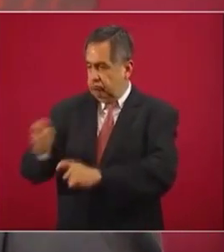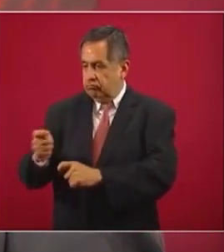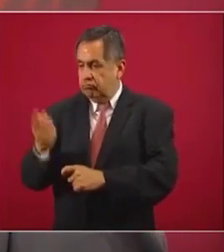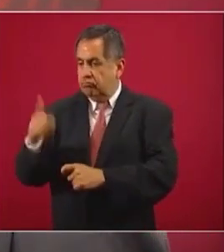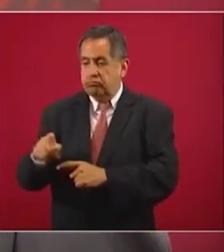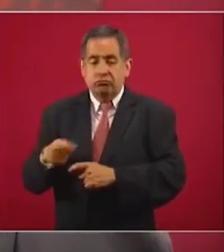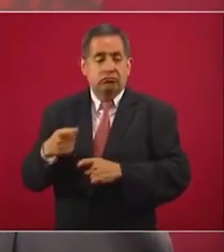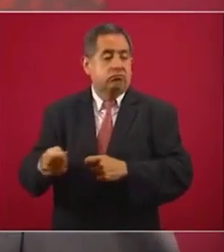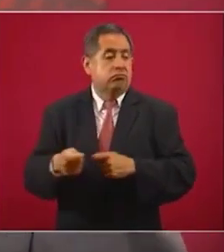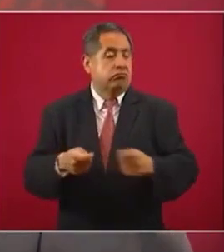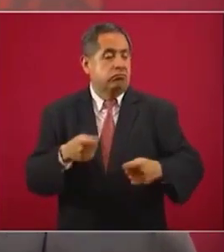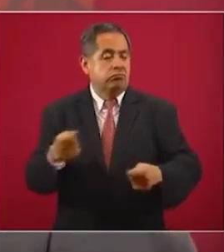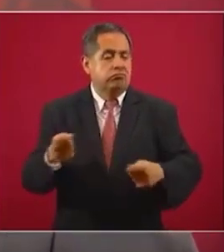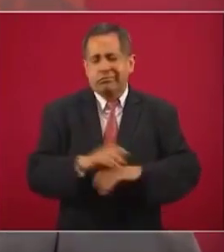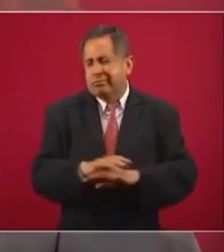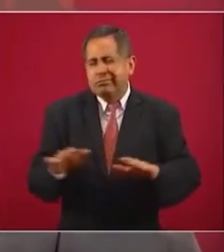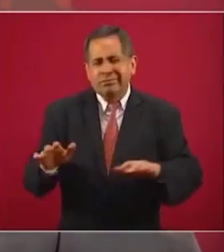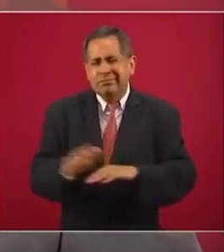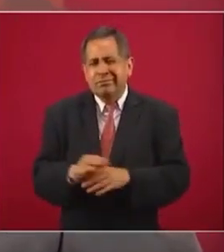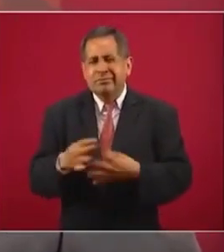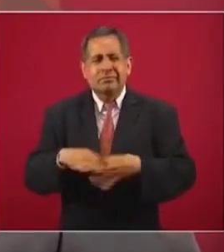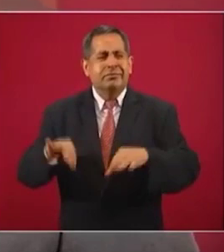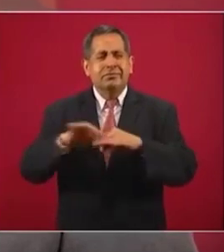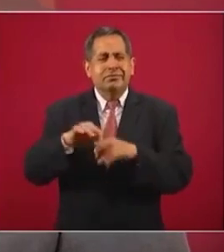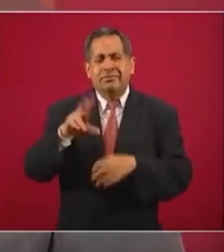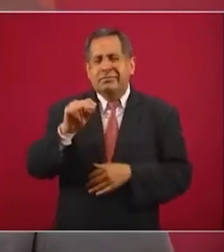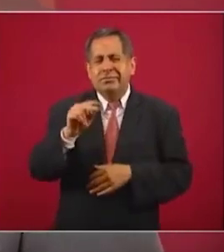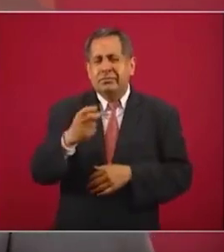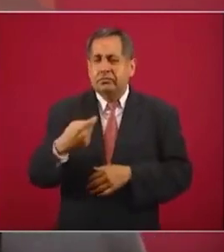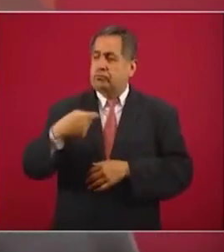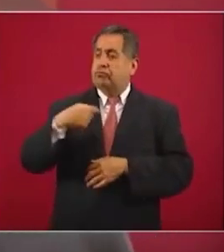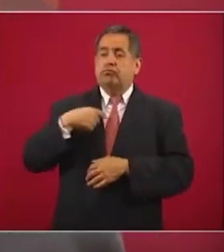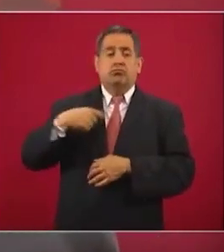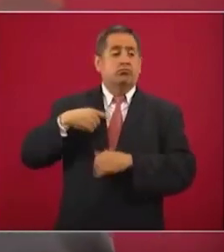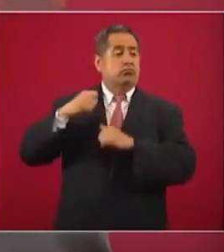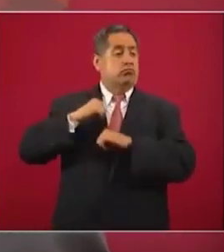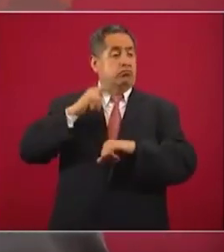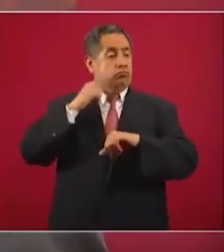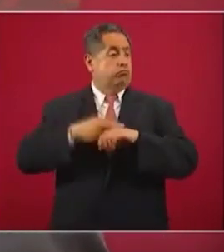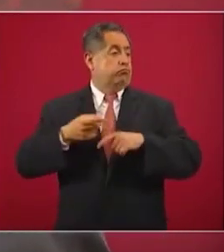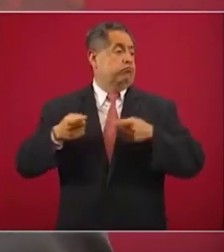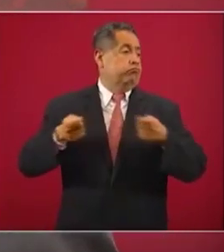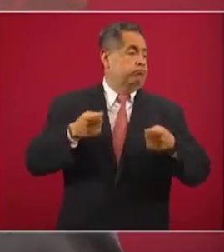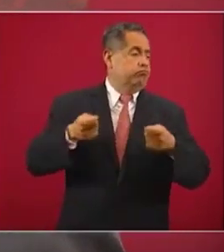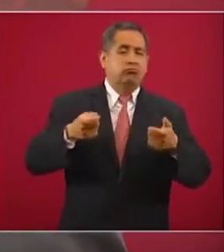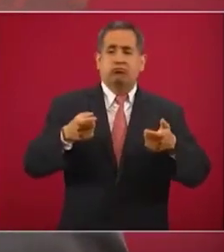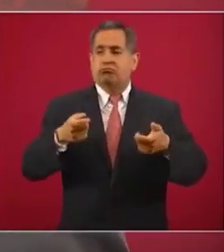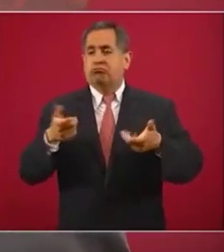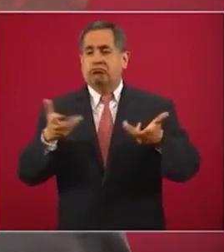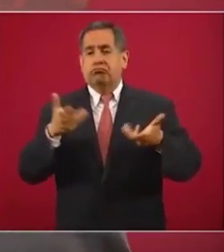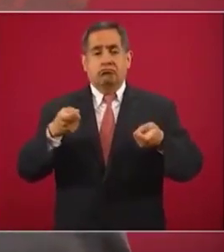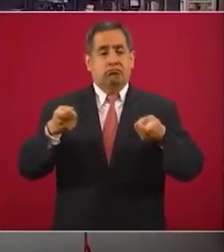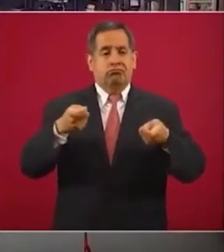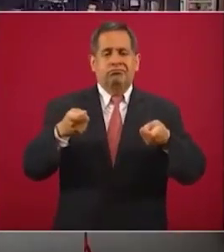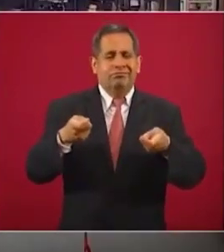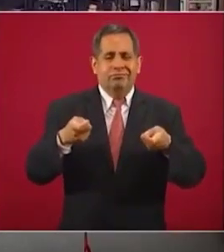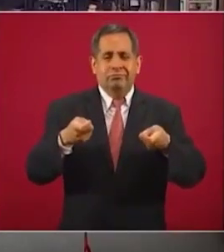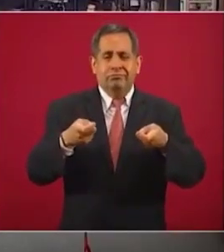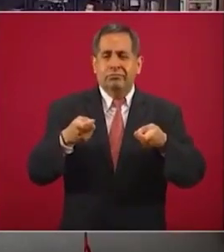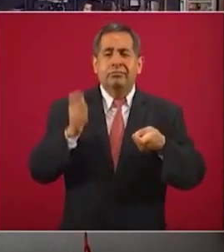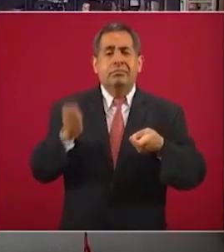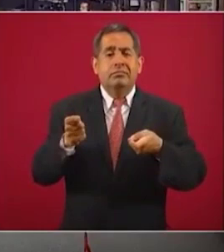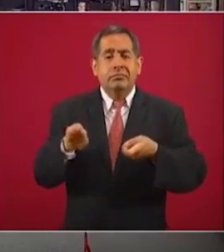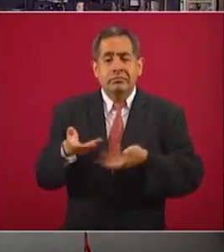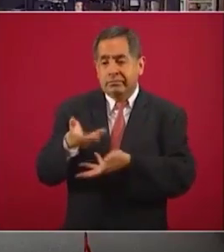no deben de importarnos los cargos, sino el encargo. Estamos para